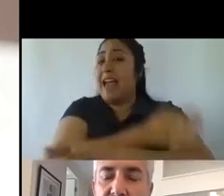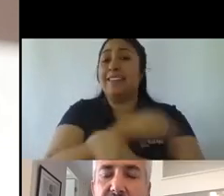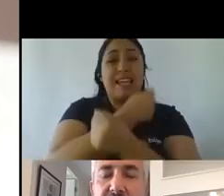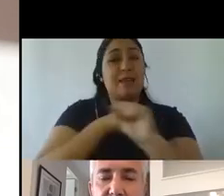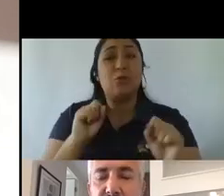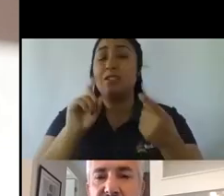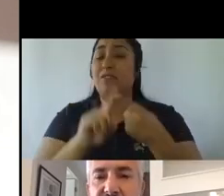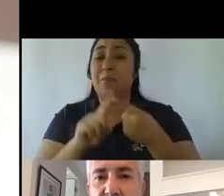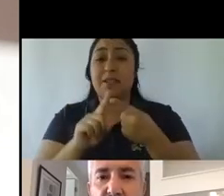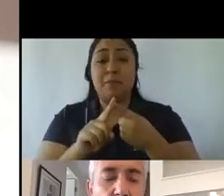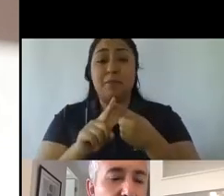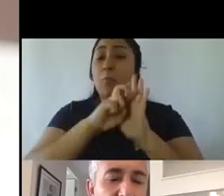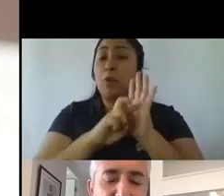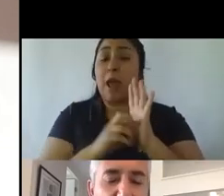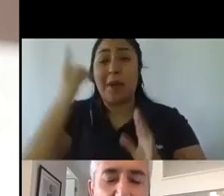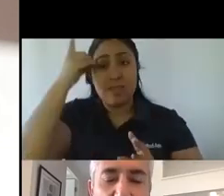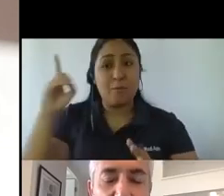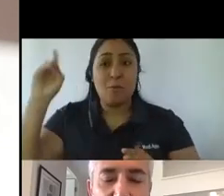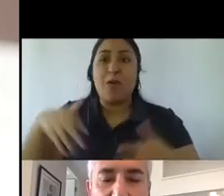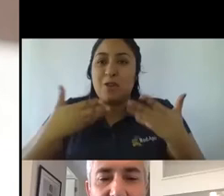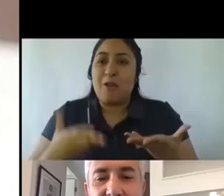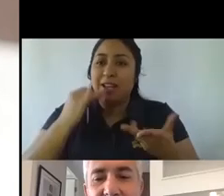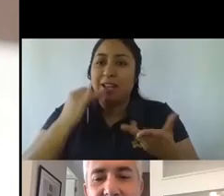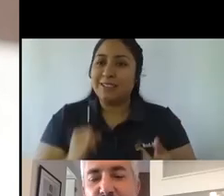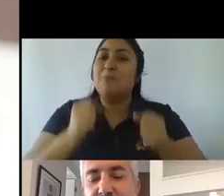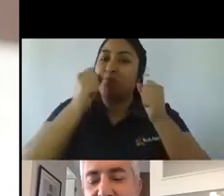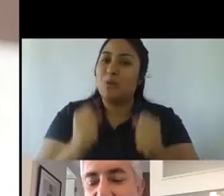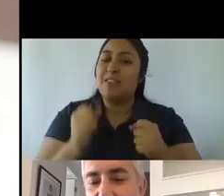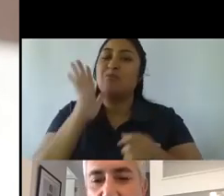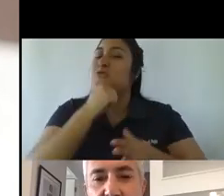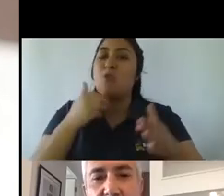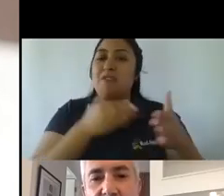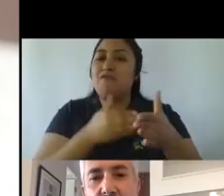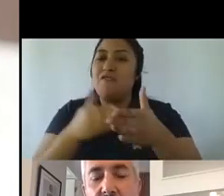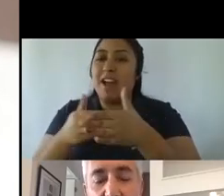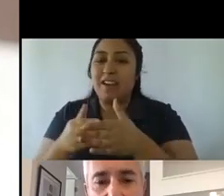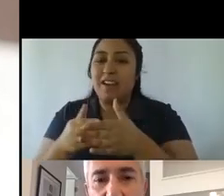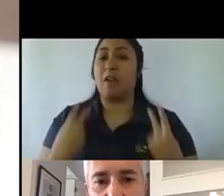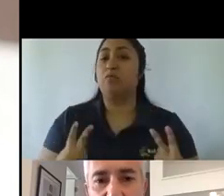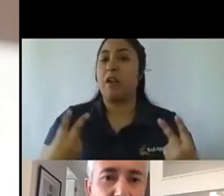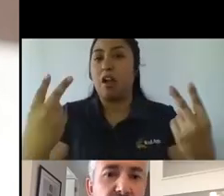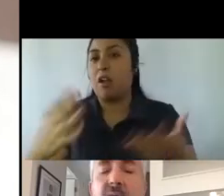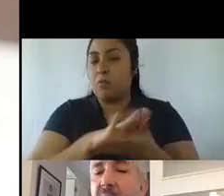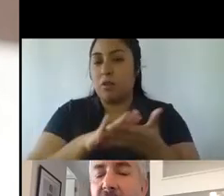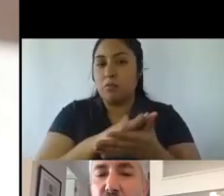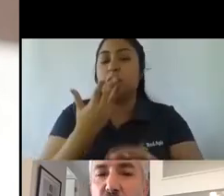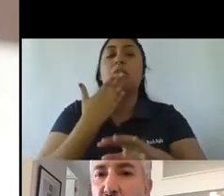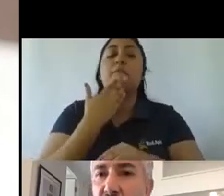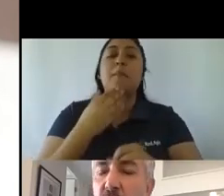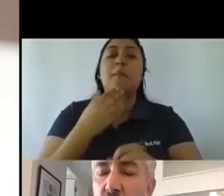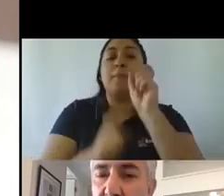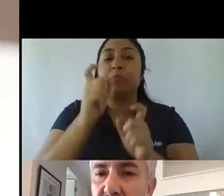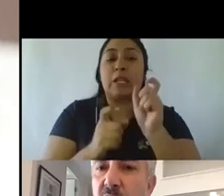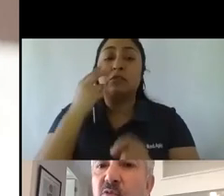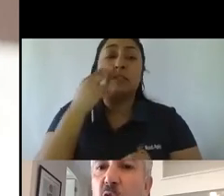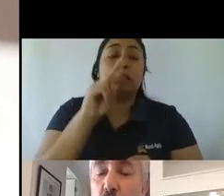ahora están participando porque no tenemos ninguna barrera en términos de traslado. Y porque hay gente que está pensando en que acá hay un buen momento,